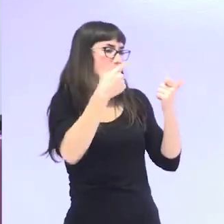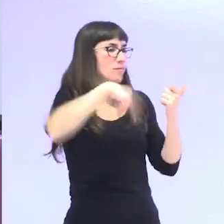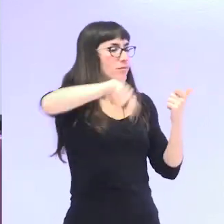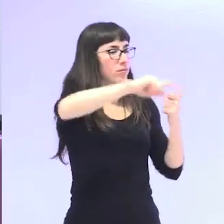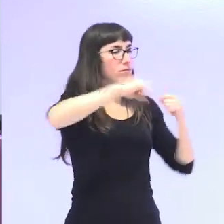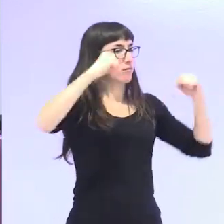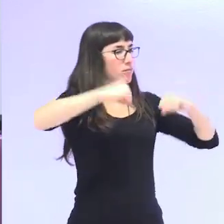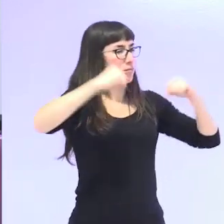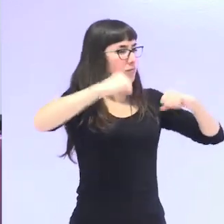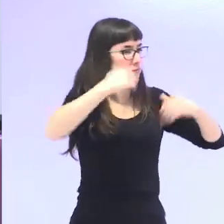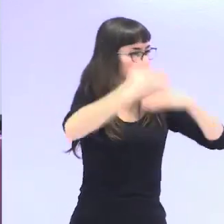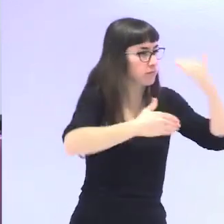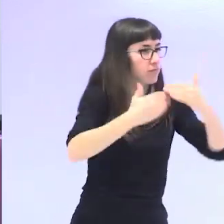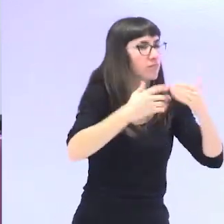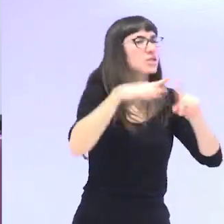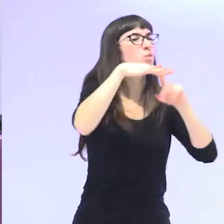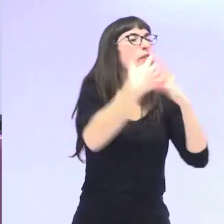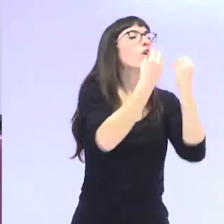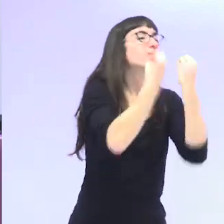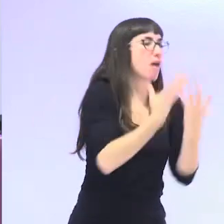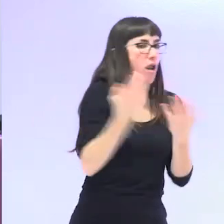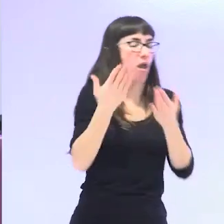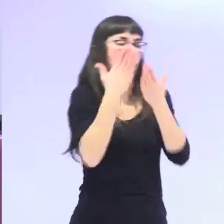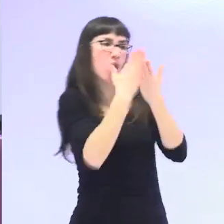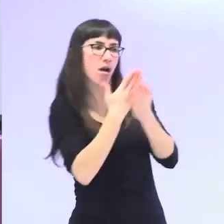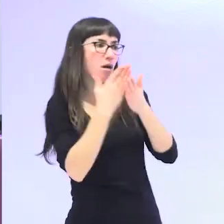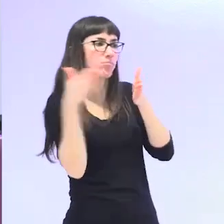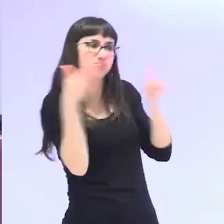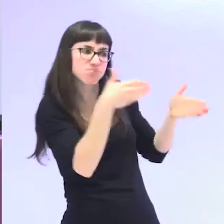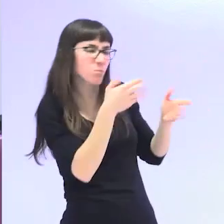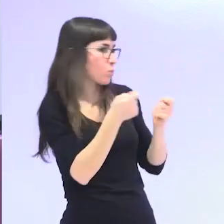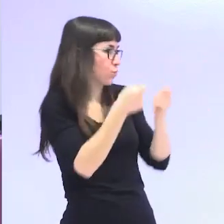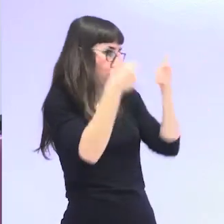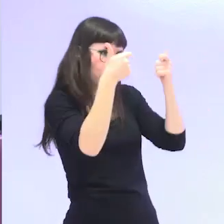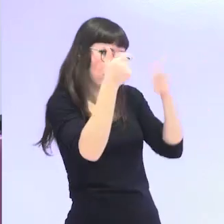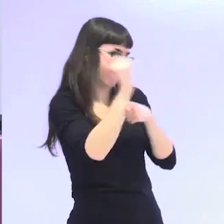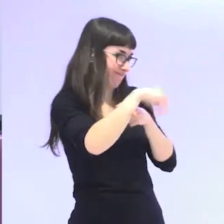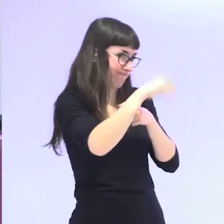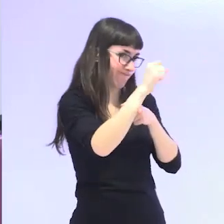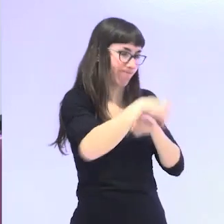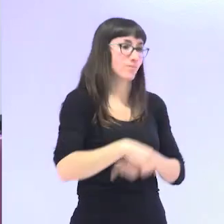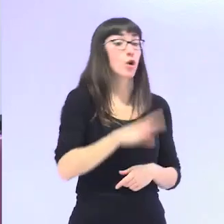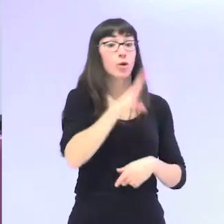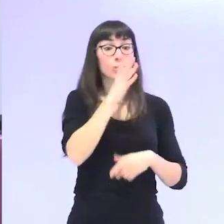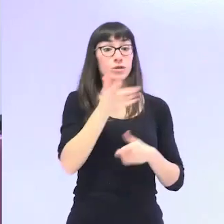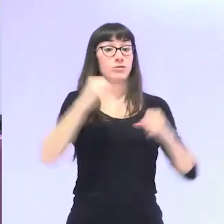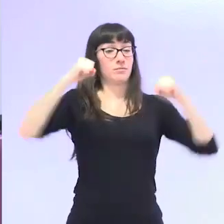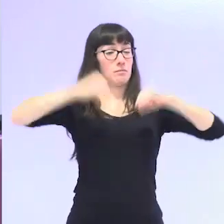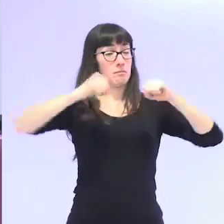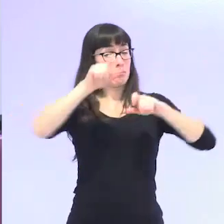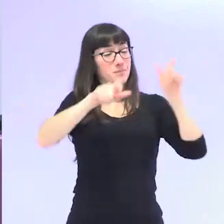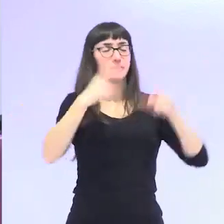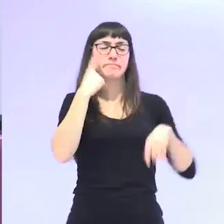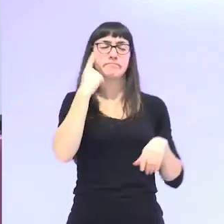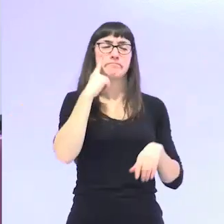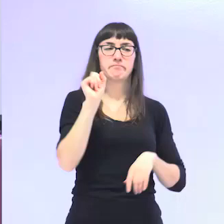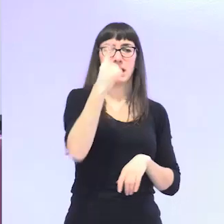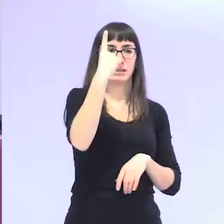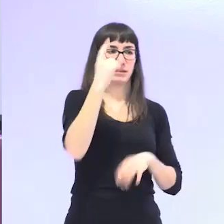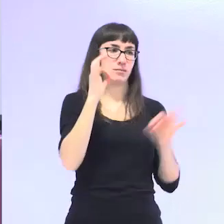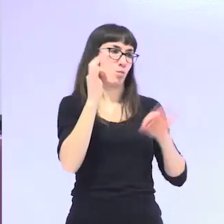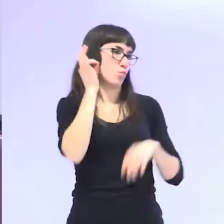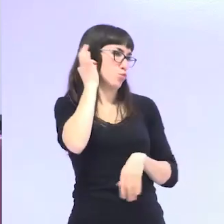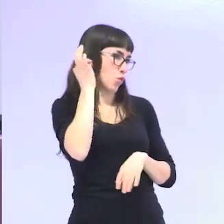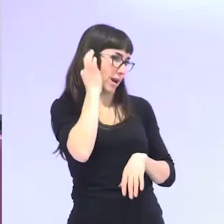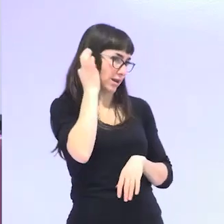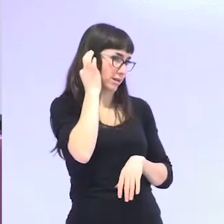realidades llegan a la vejez. Por lo tanto, la dimensión femenina del envejecimiento y la situación de las mujeres